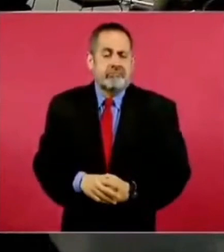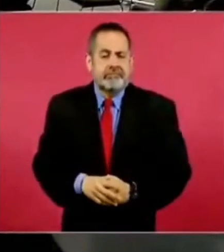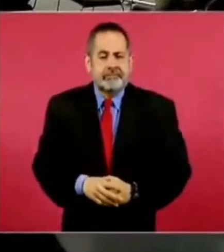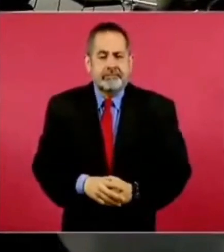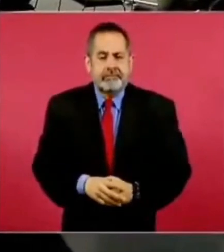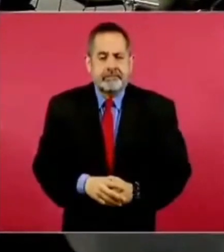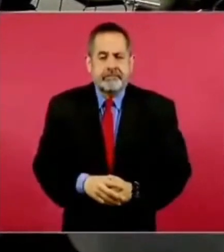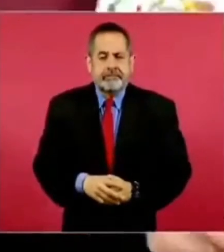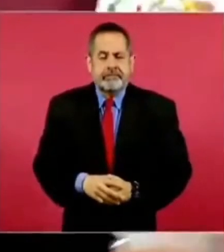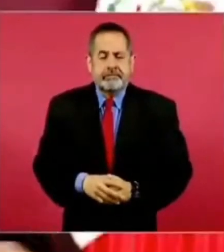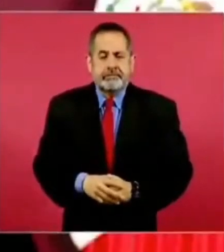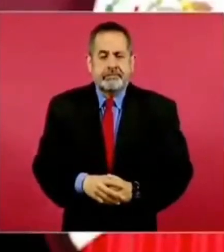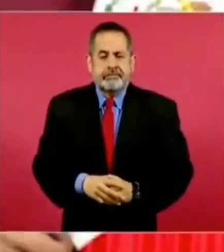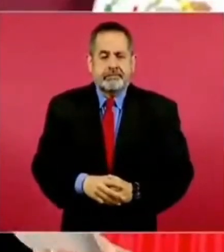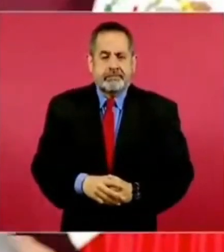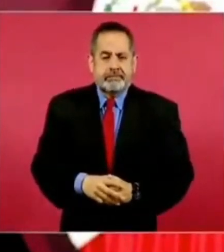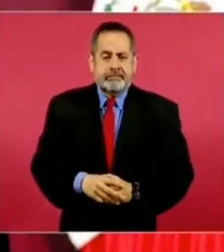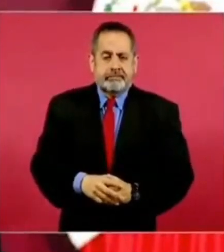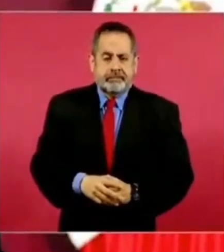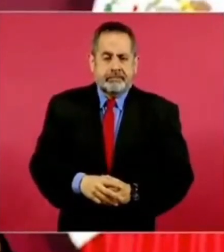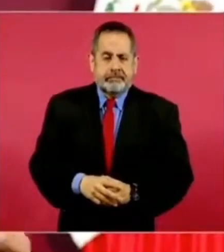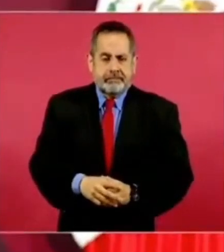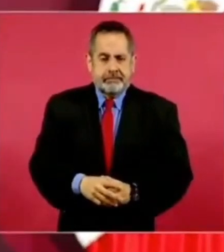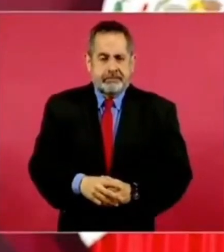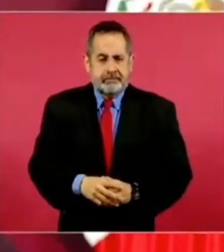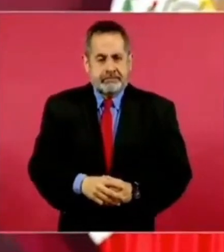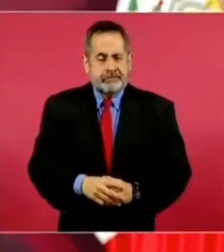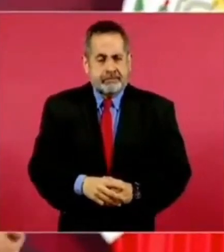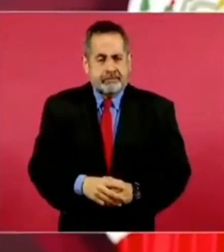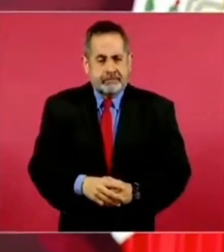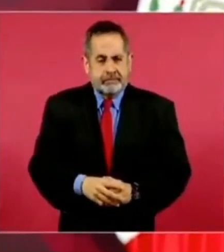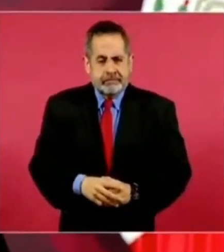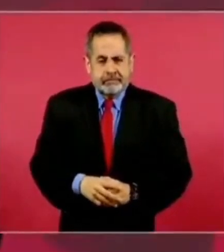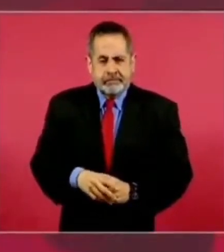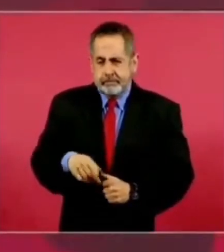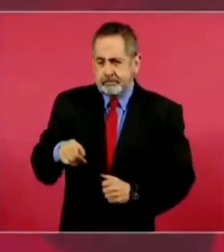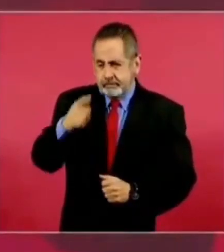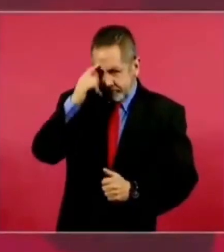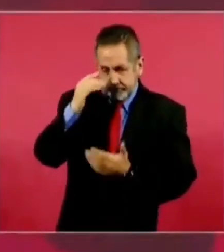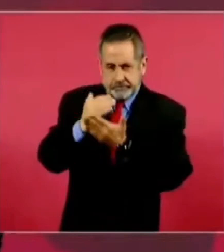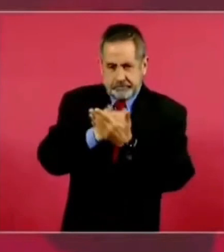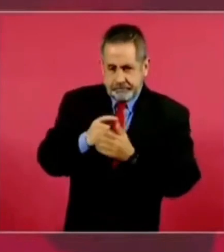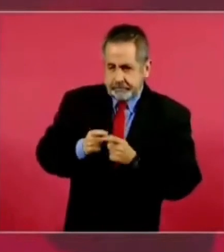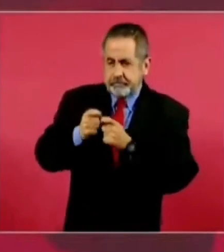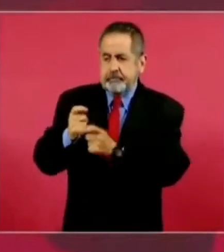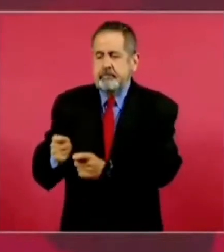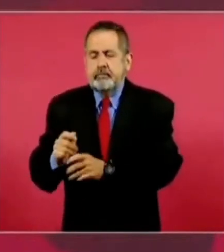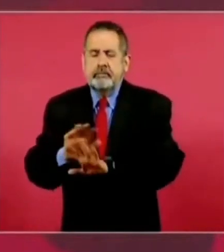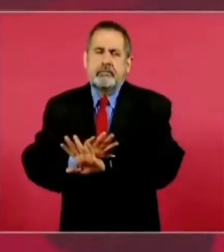me va no solo a alivianar la carga me va a quitar la carga